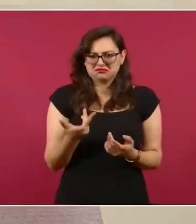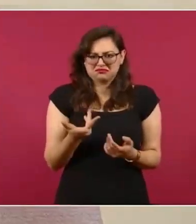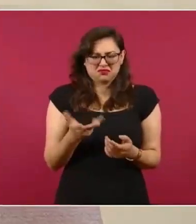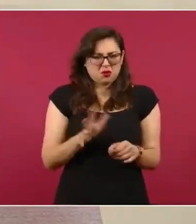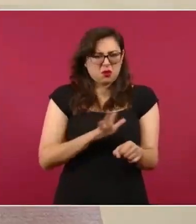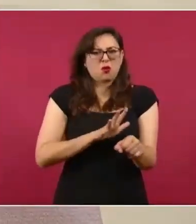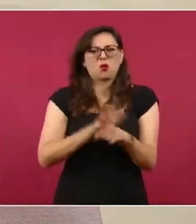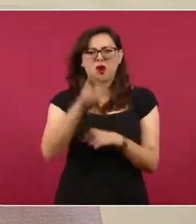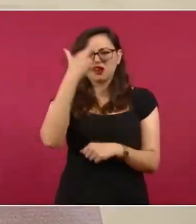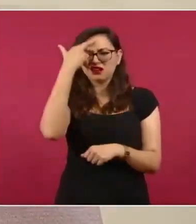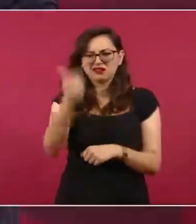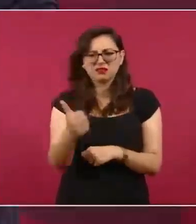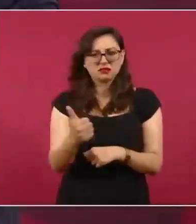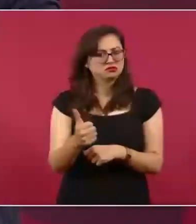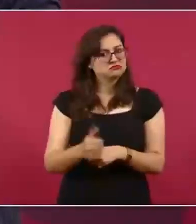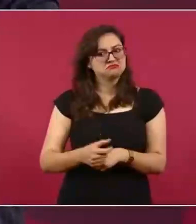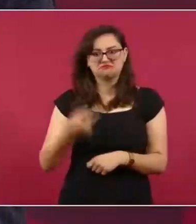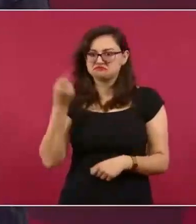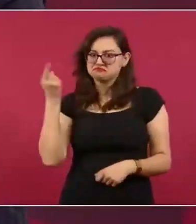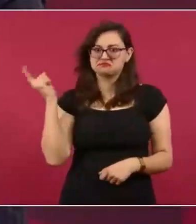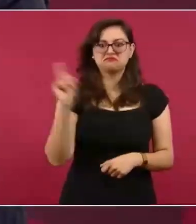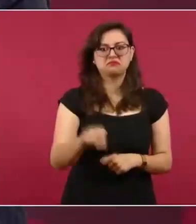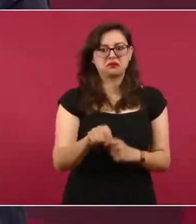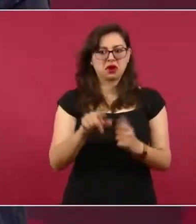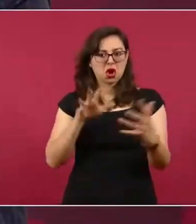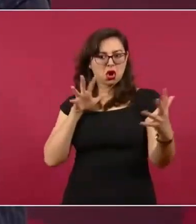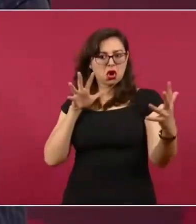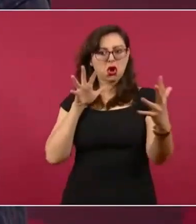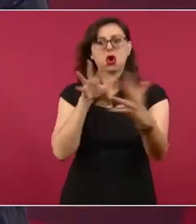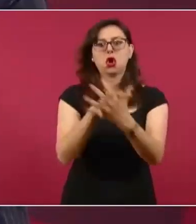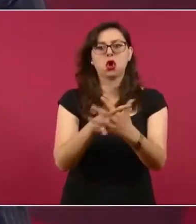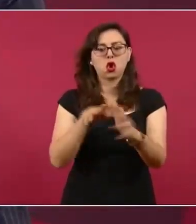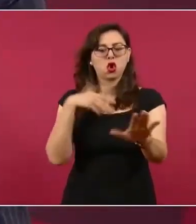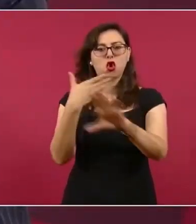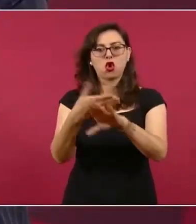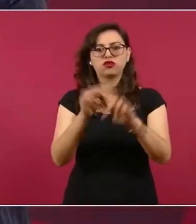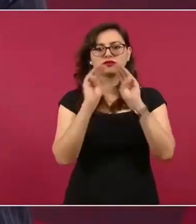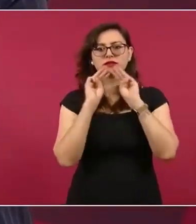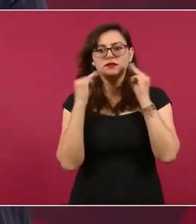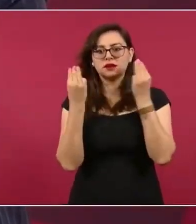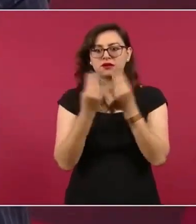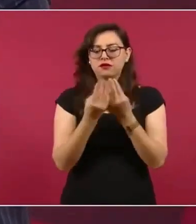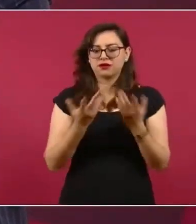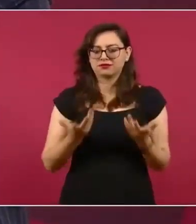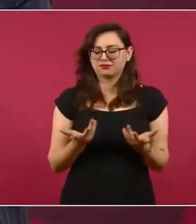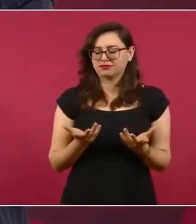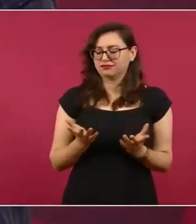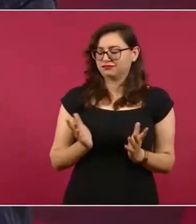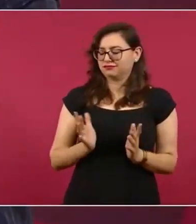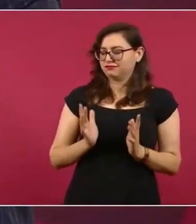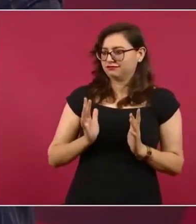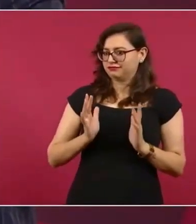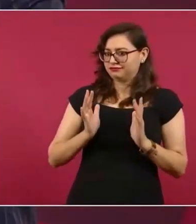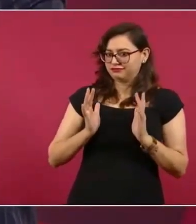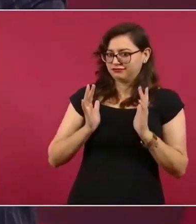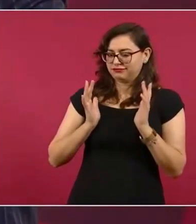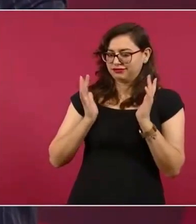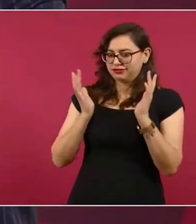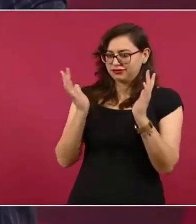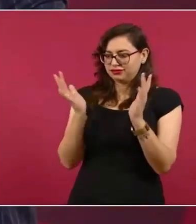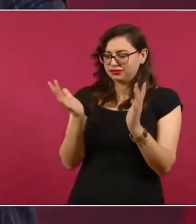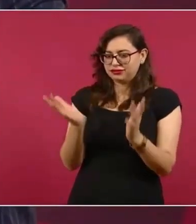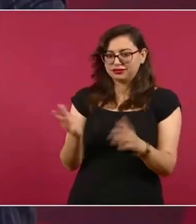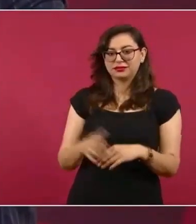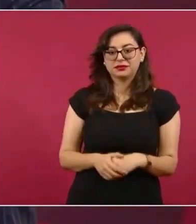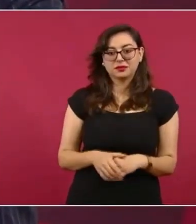se lanza con una gran irresponsabilidad y también por sus afanes